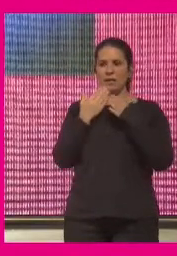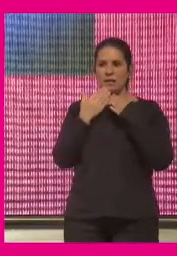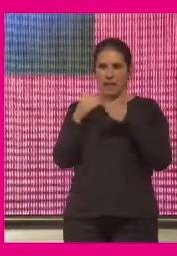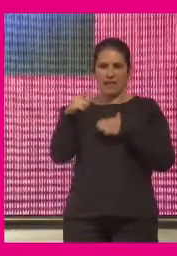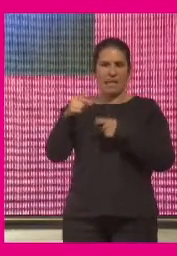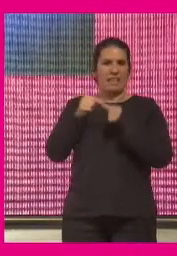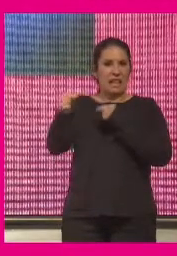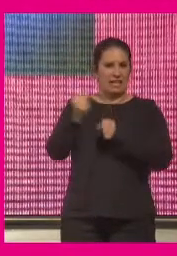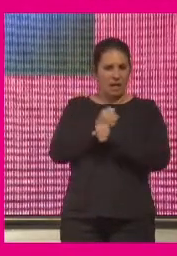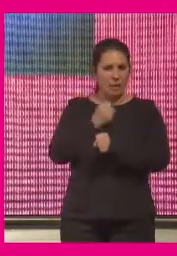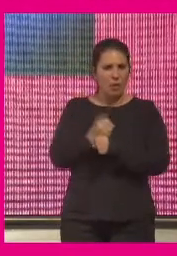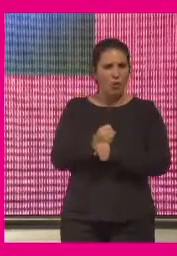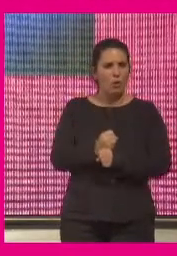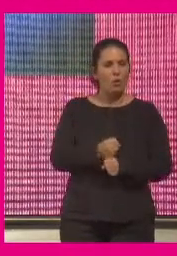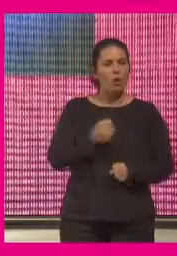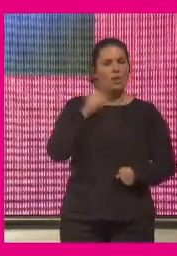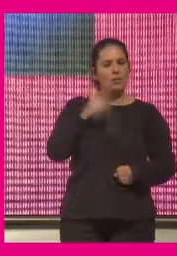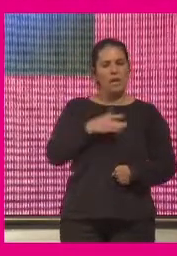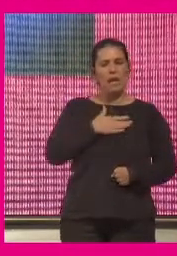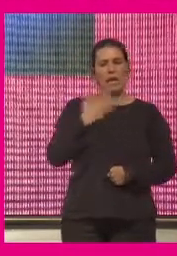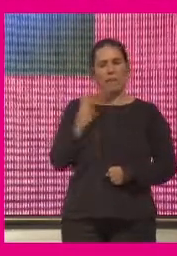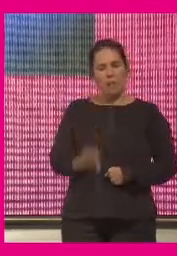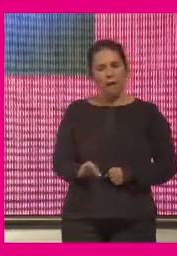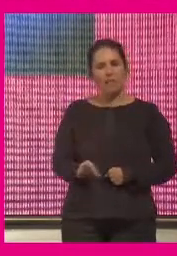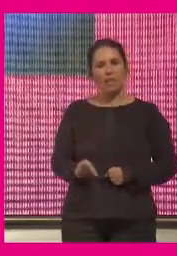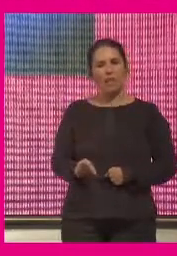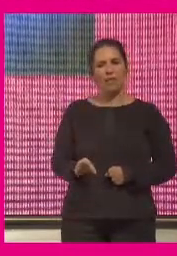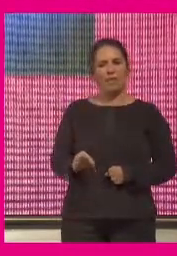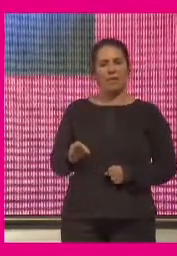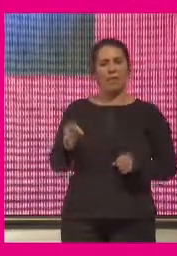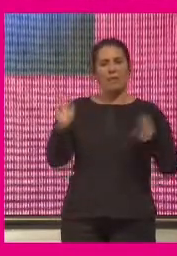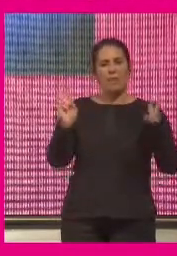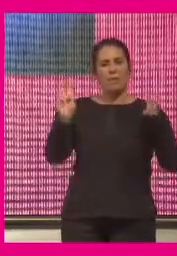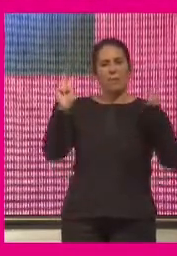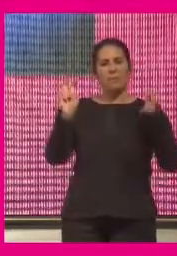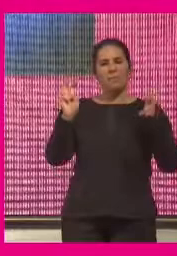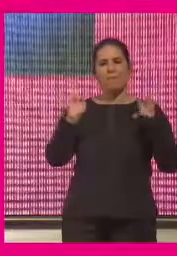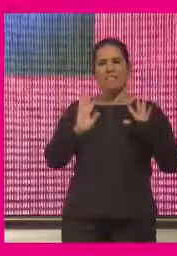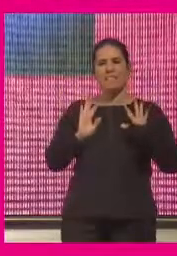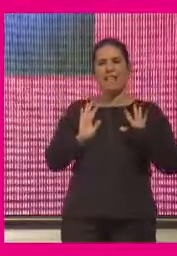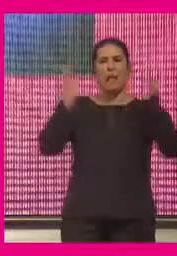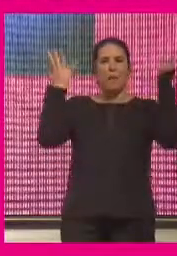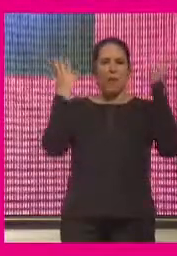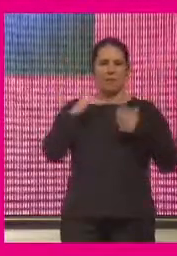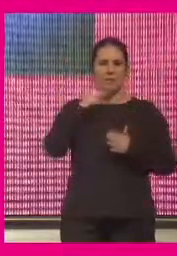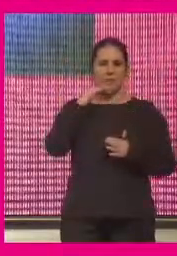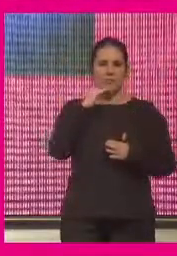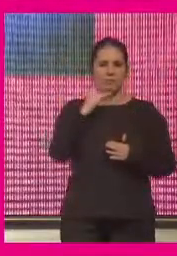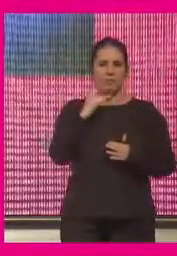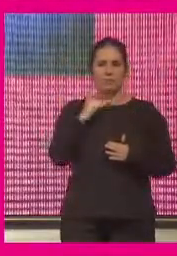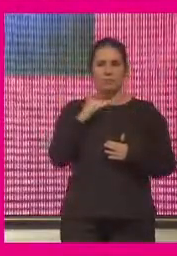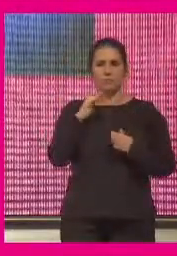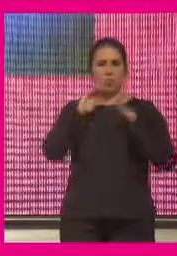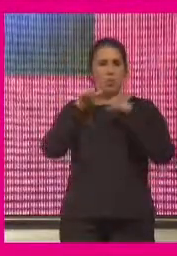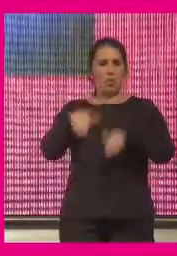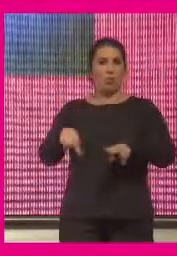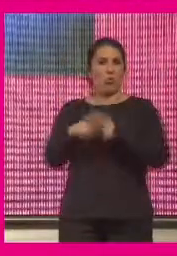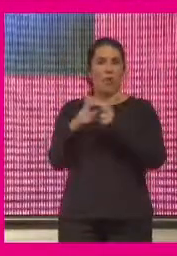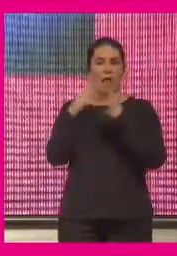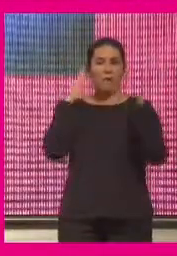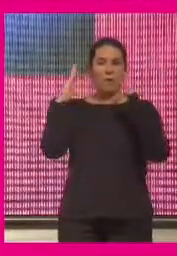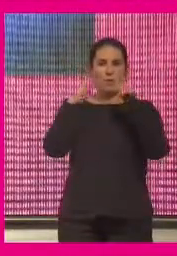hemos sido capaces de alguna manera de salvar una cierta vertebración social en un momento de